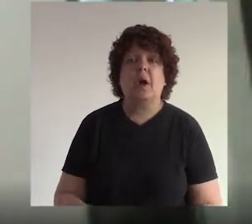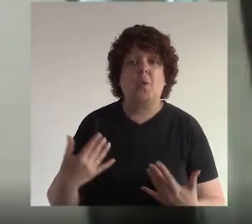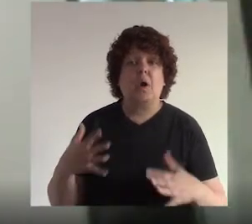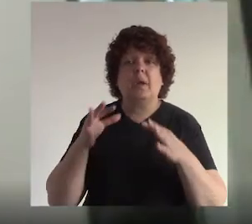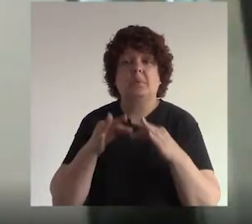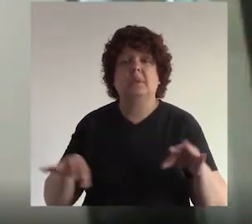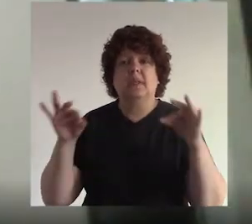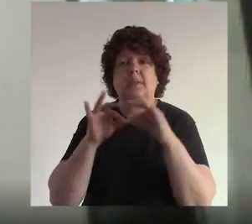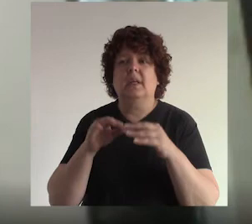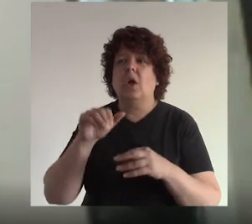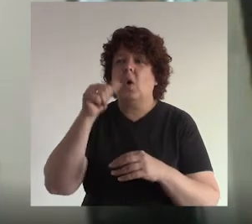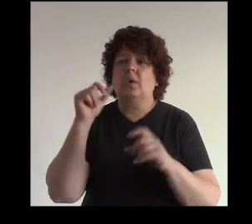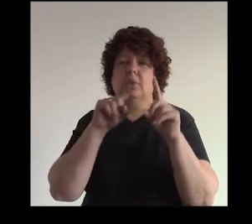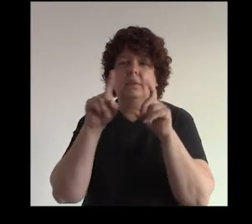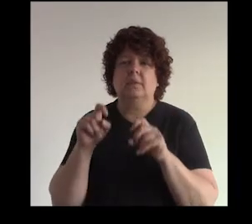en la